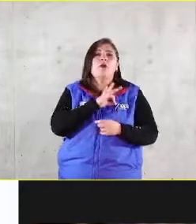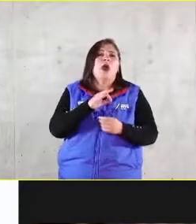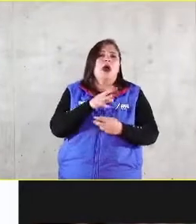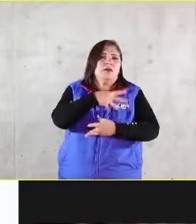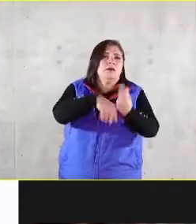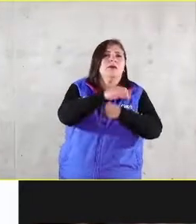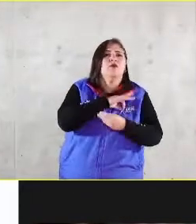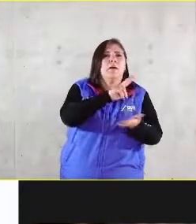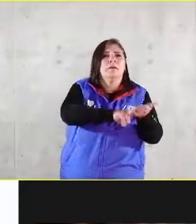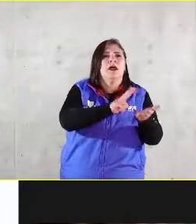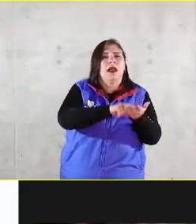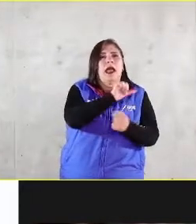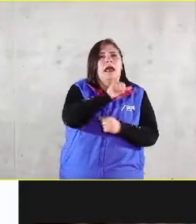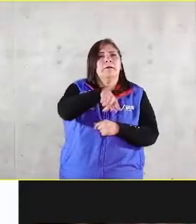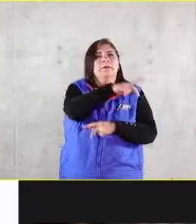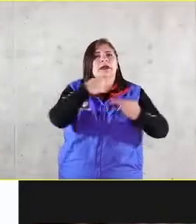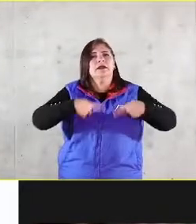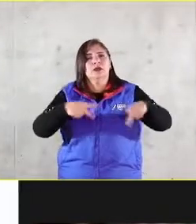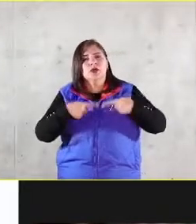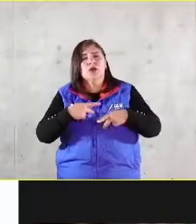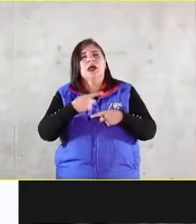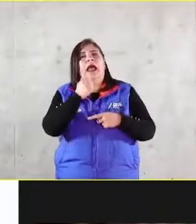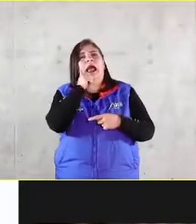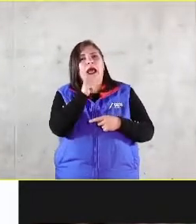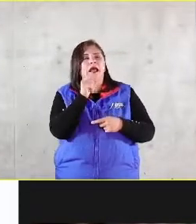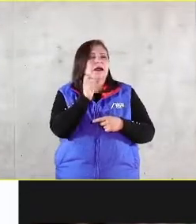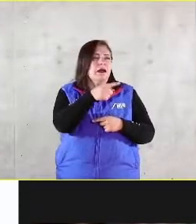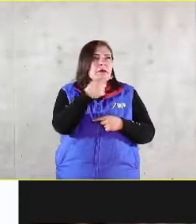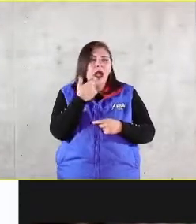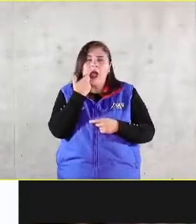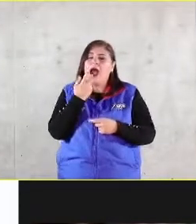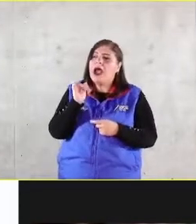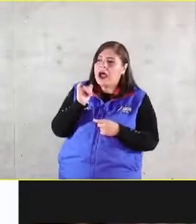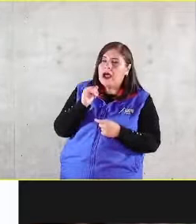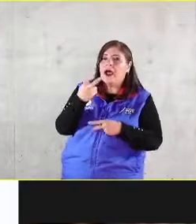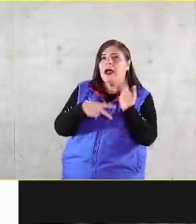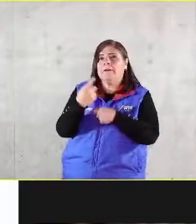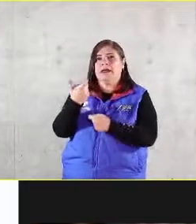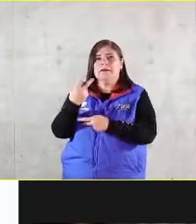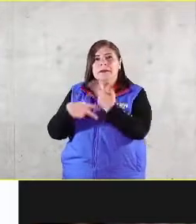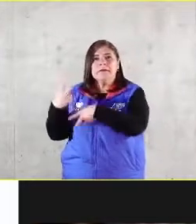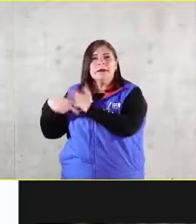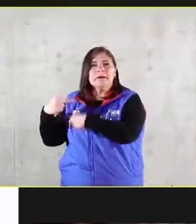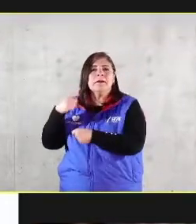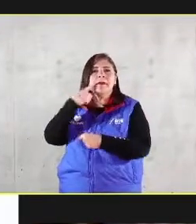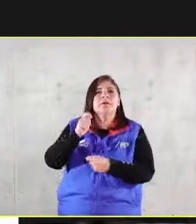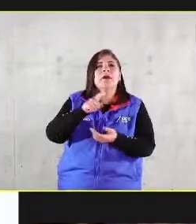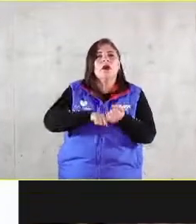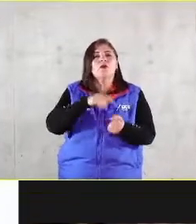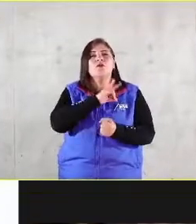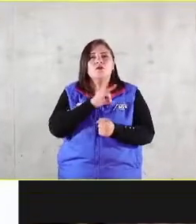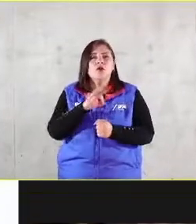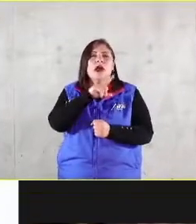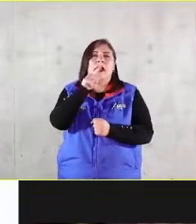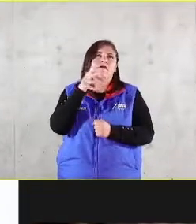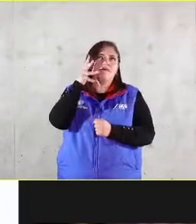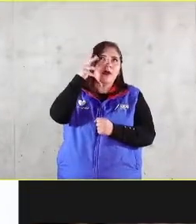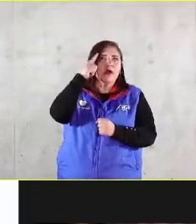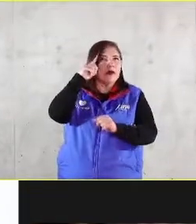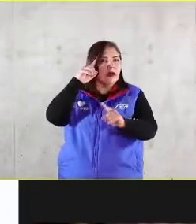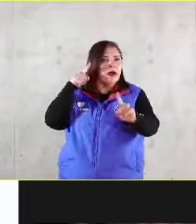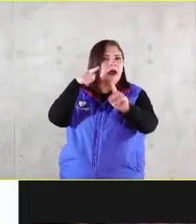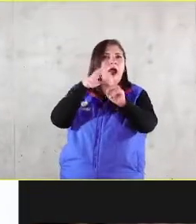Si el cliente valora aquello que le ofrecemos, llegan las utilidades y nos vamos acercando a ese futuro que